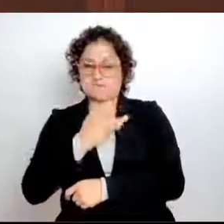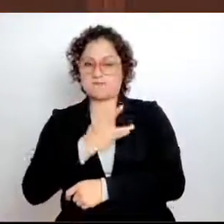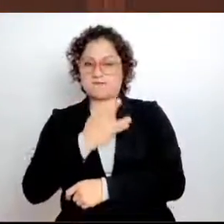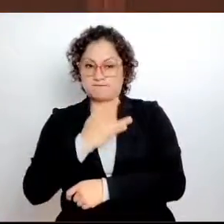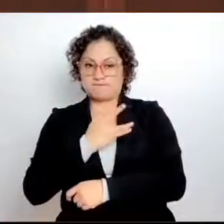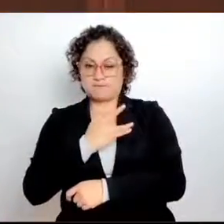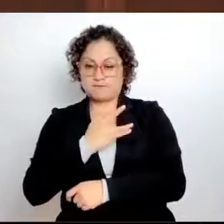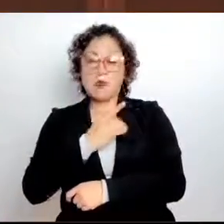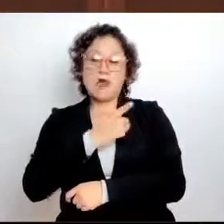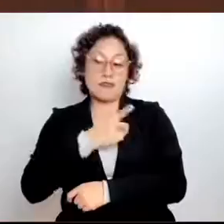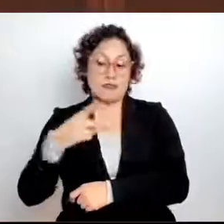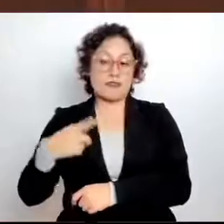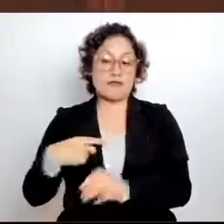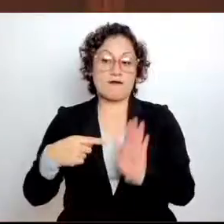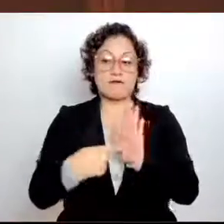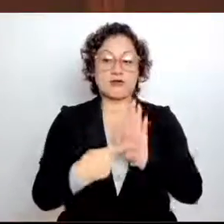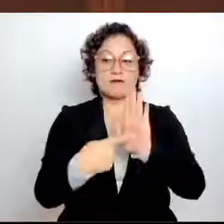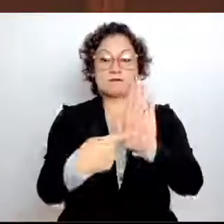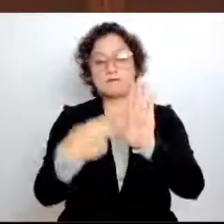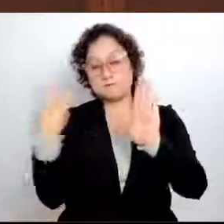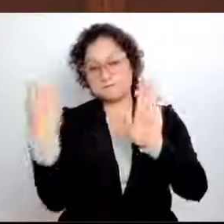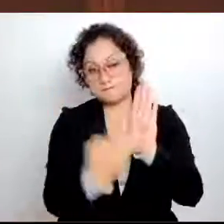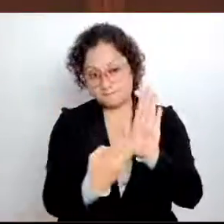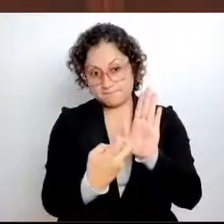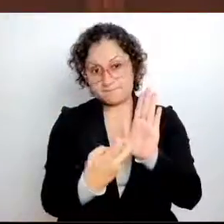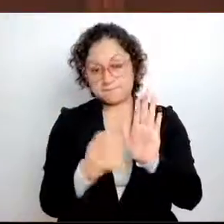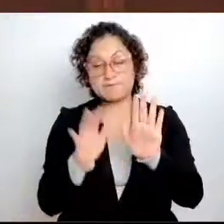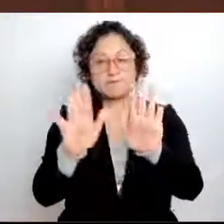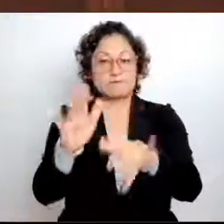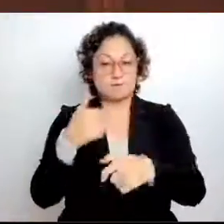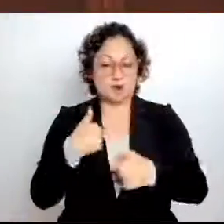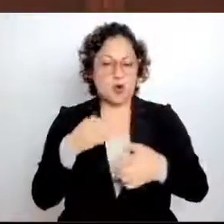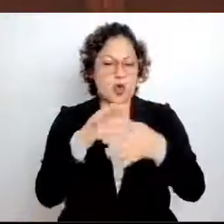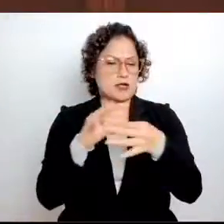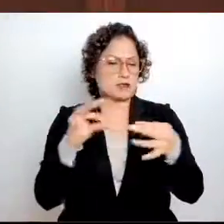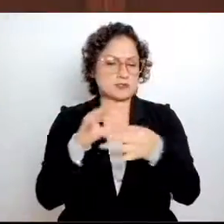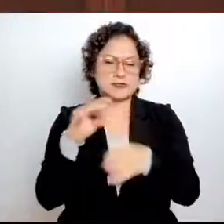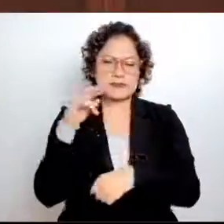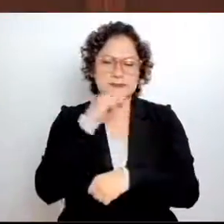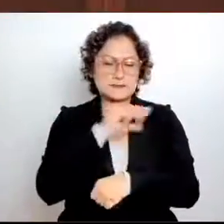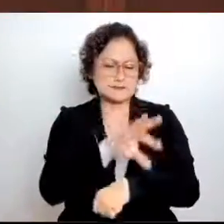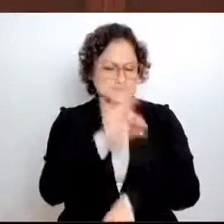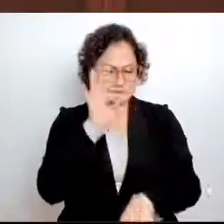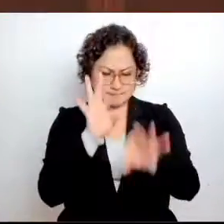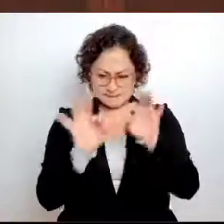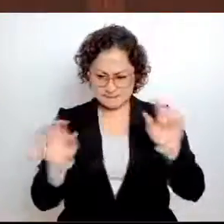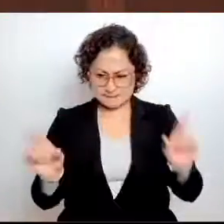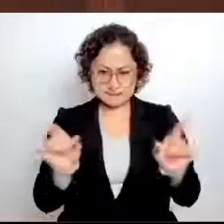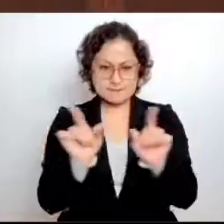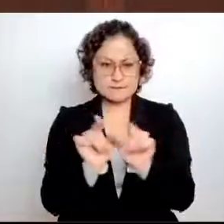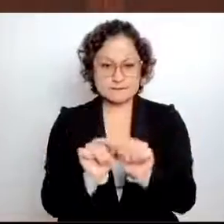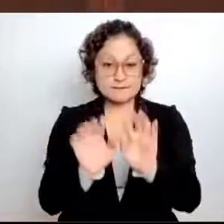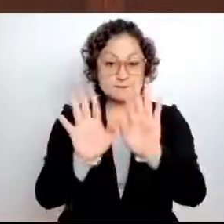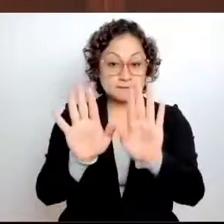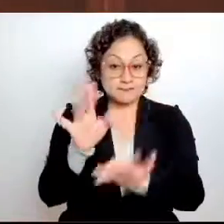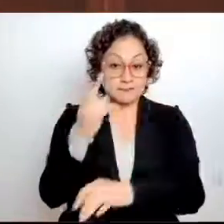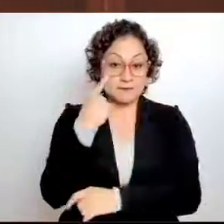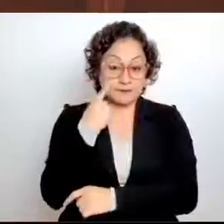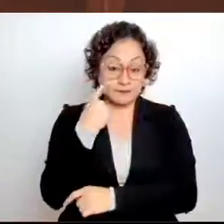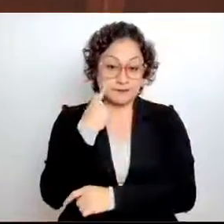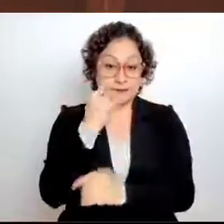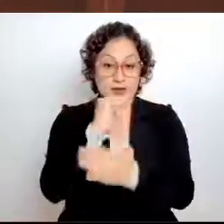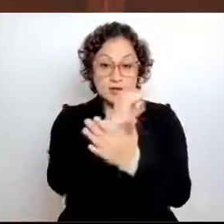señalar y rápidamente comento algunos, nada más. Miren, en el informe